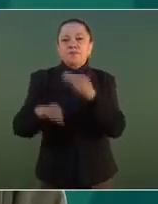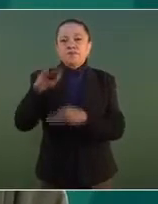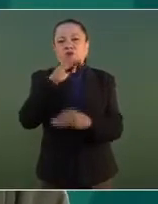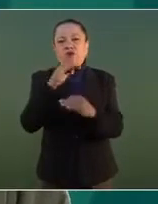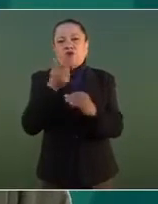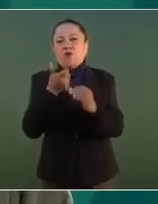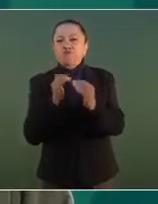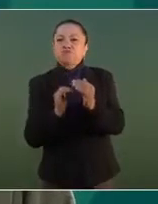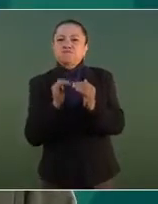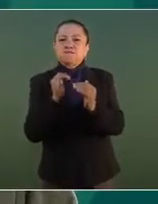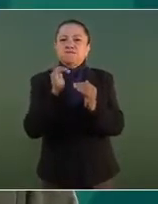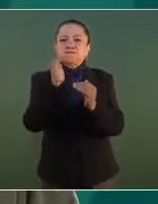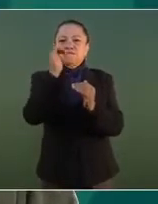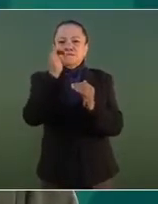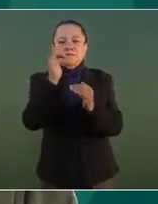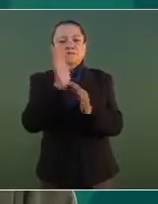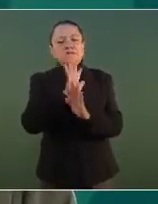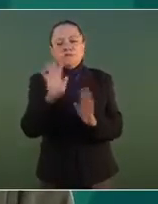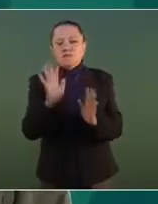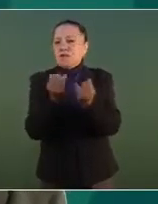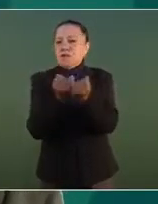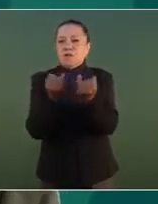como es nuestro compromiso.